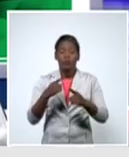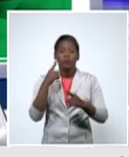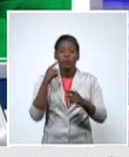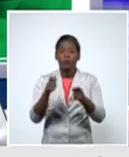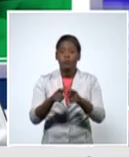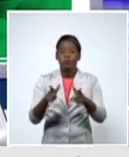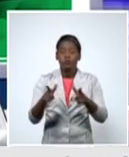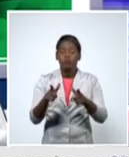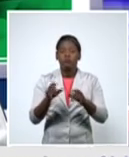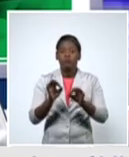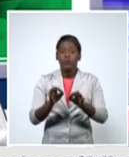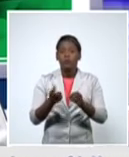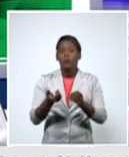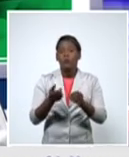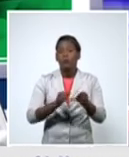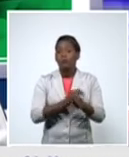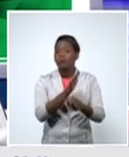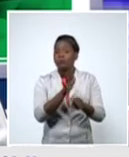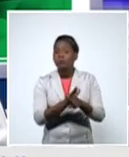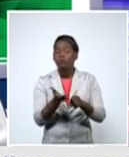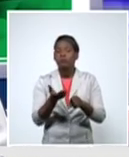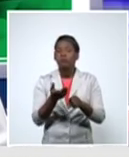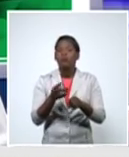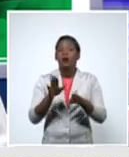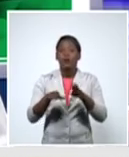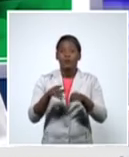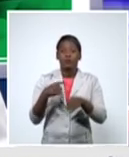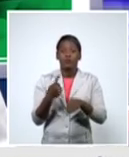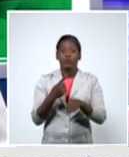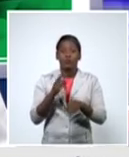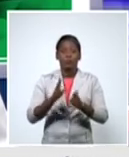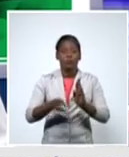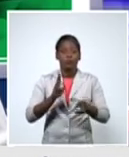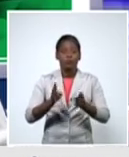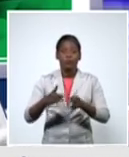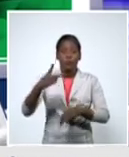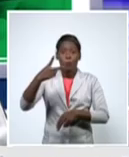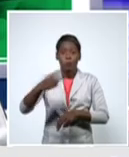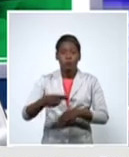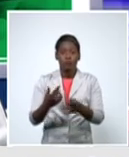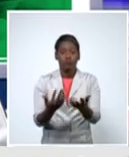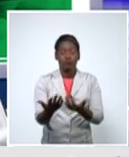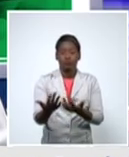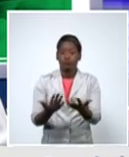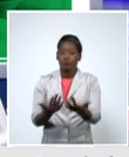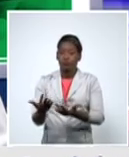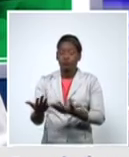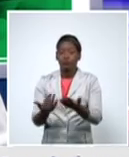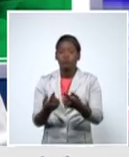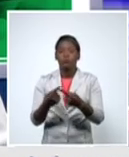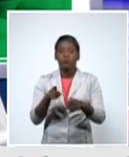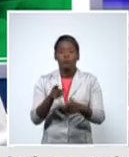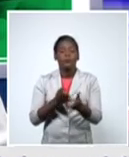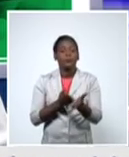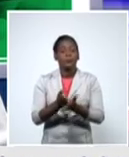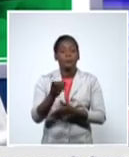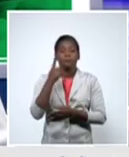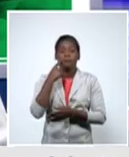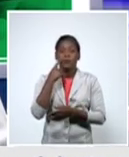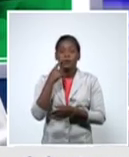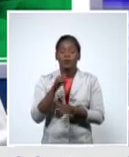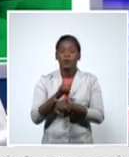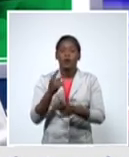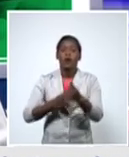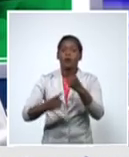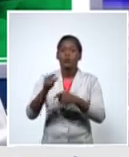la limitación de movimiento todavía se siguen viendo y me dicen algunos compañeros que están en